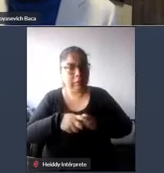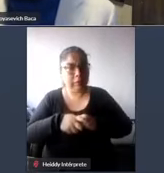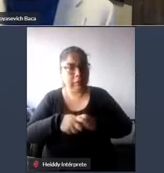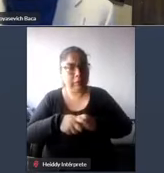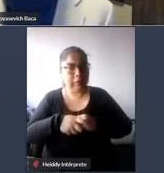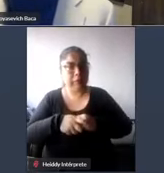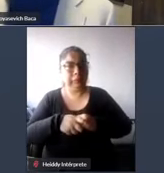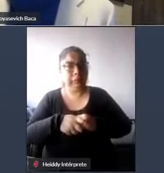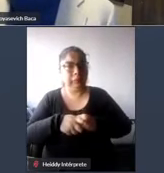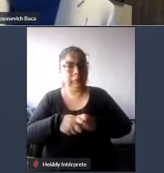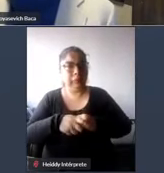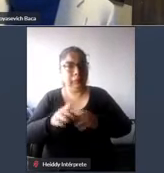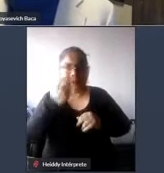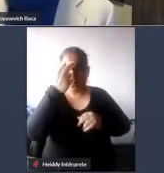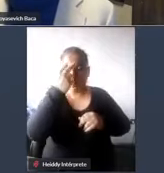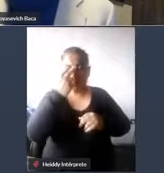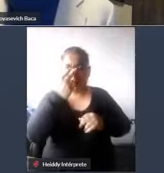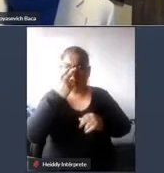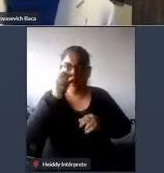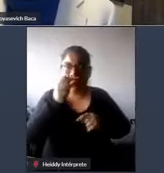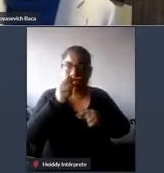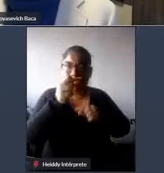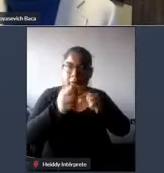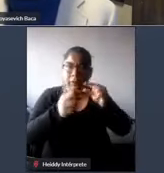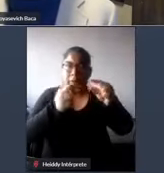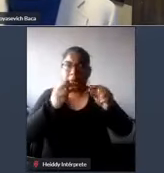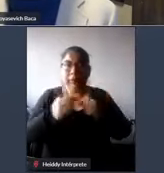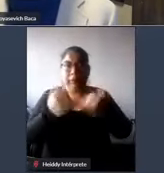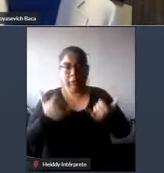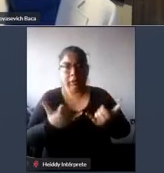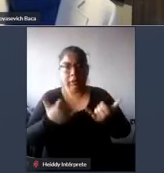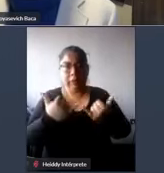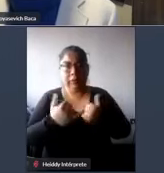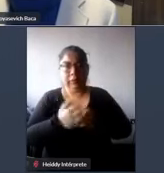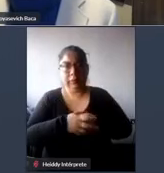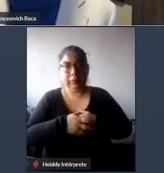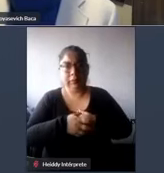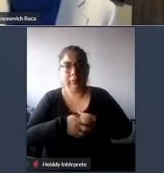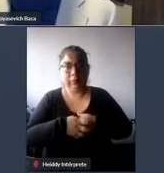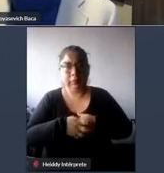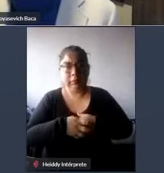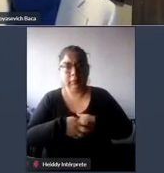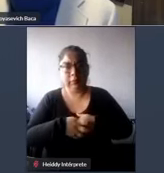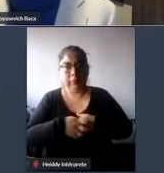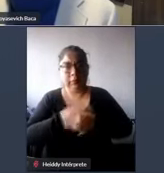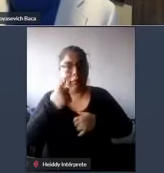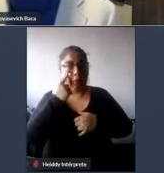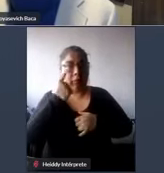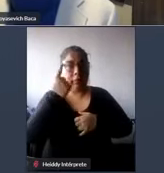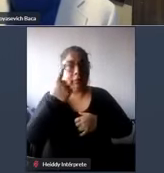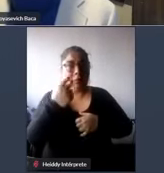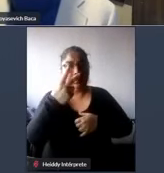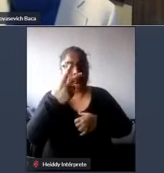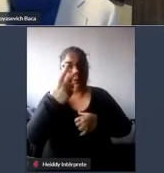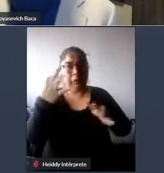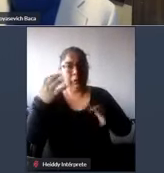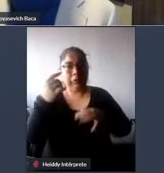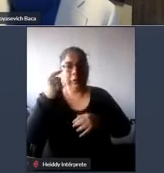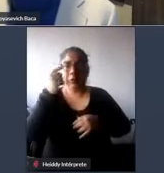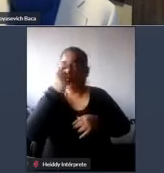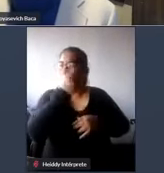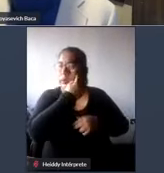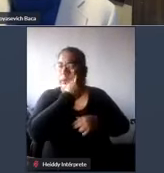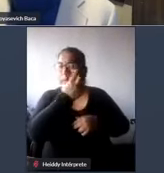una miopía progresiva y hoy día en uno de los ojos tengo 28 y en la otra tengo